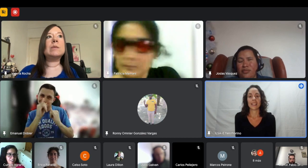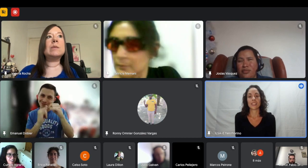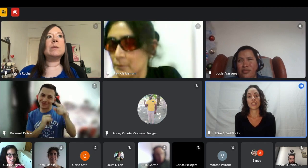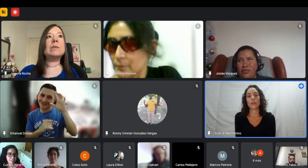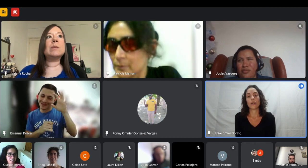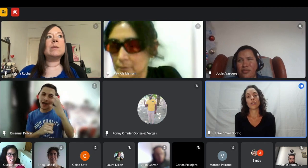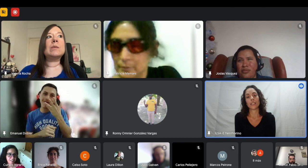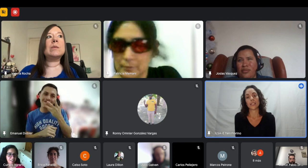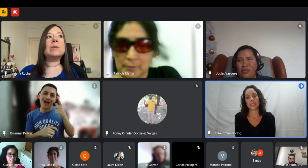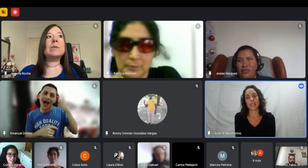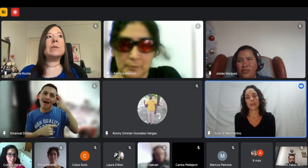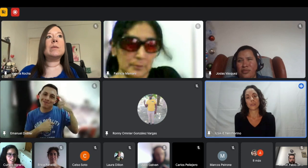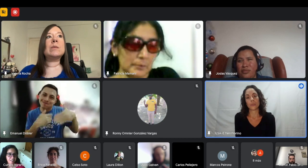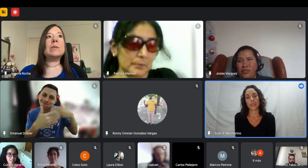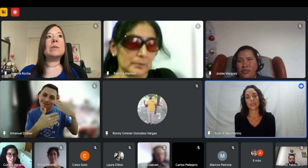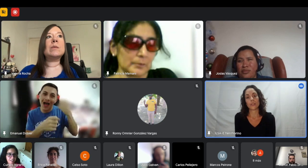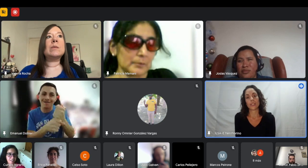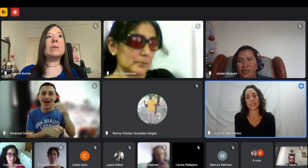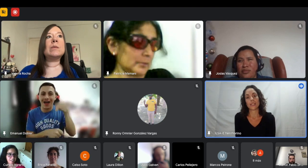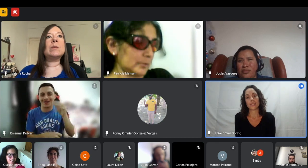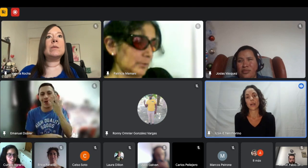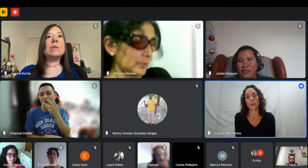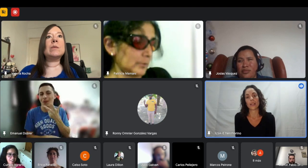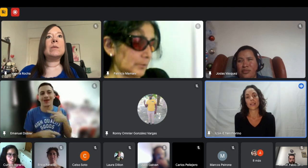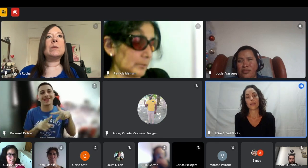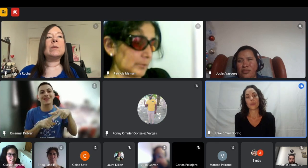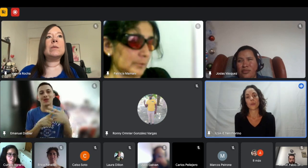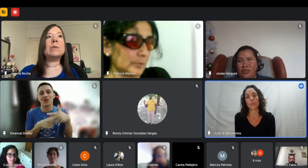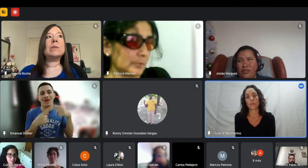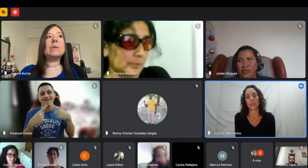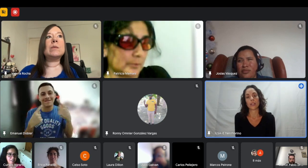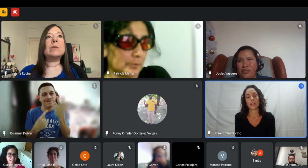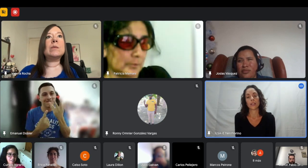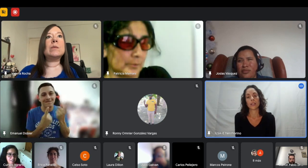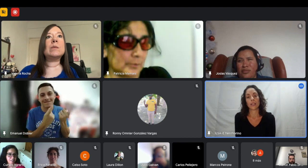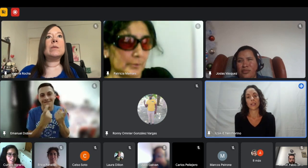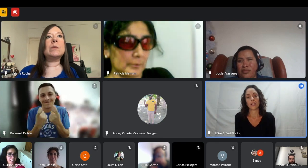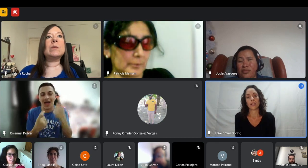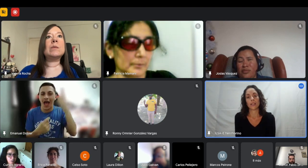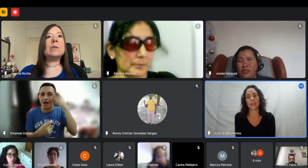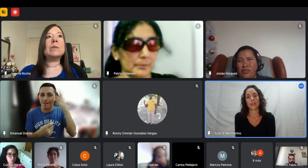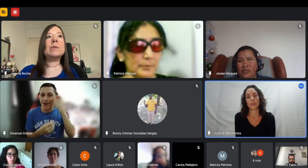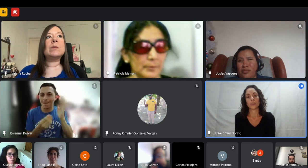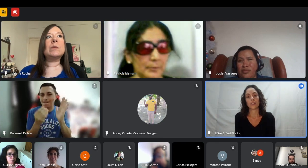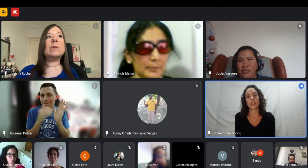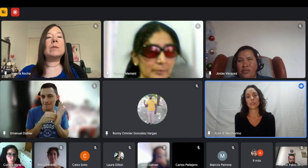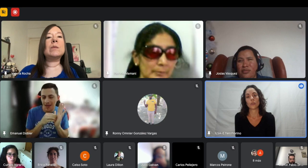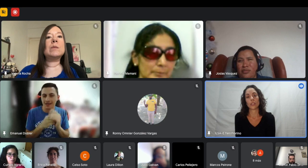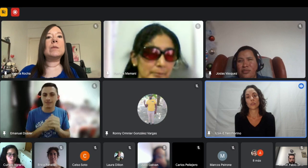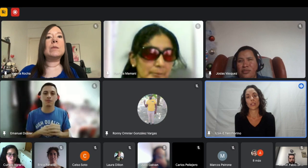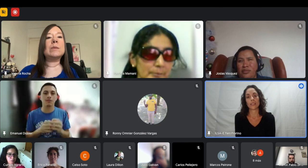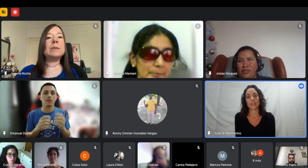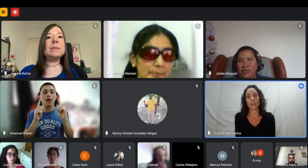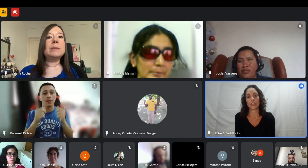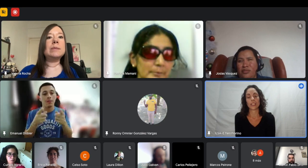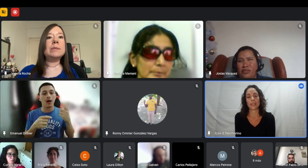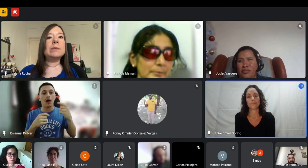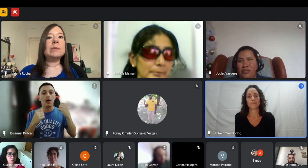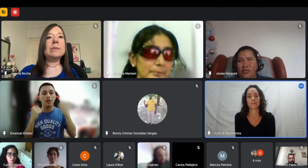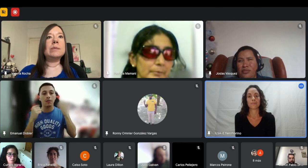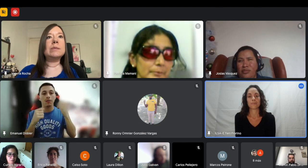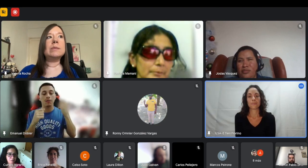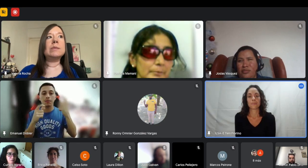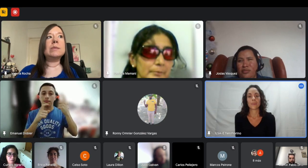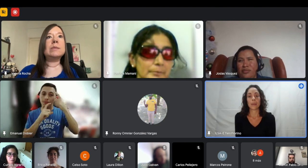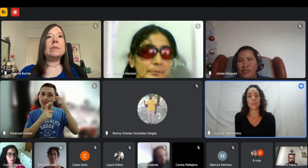desde chico le interesaba todo esto y se acuerda digamos de cómo fue gustándole todo esto de la tecnología